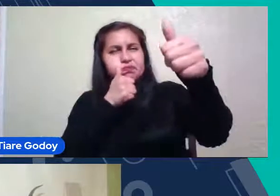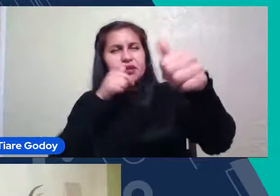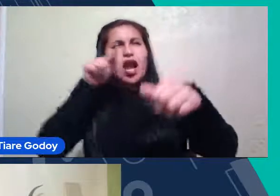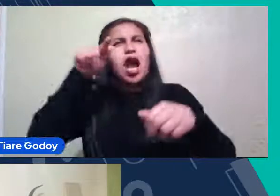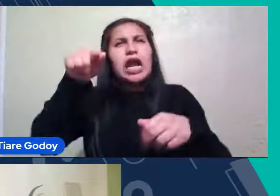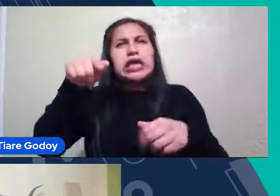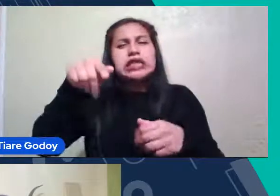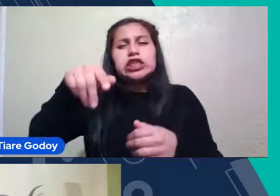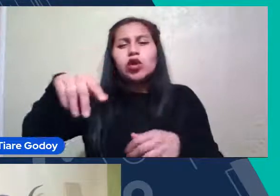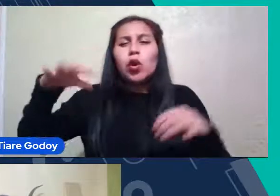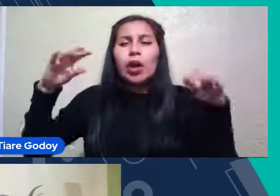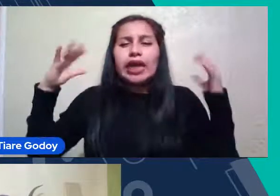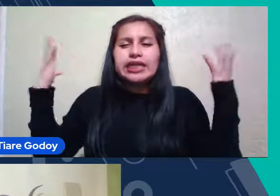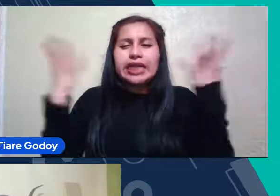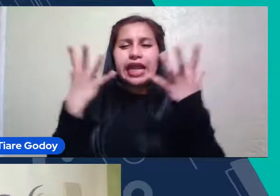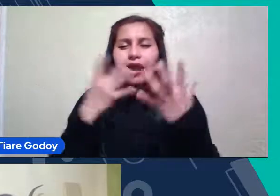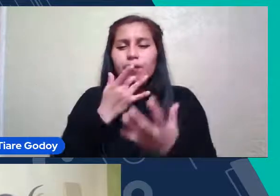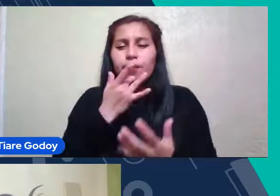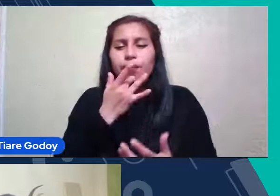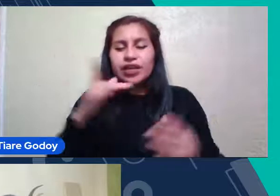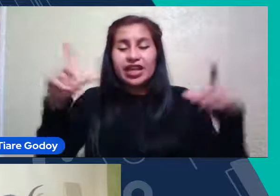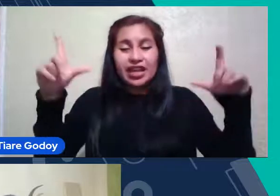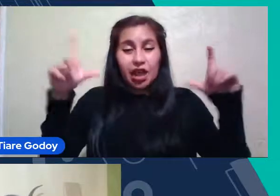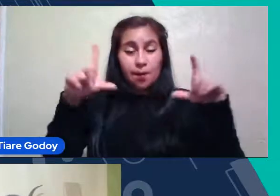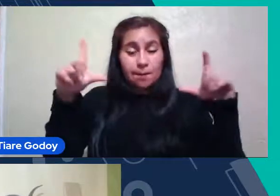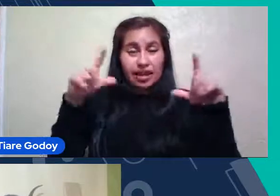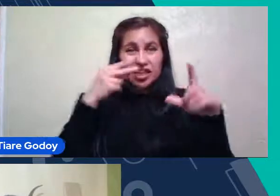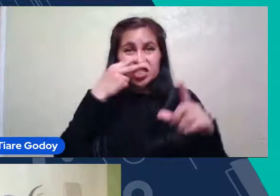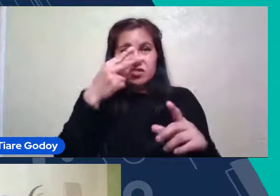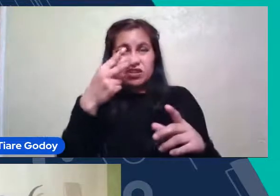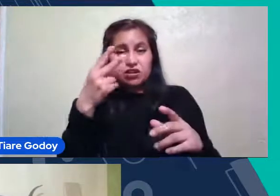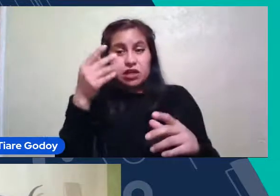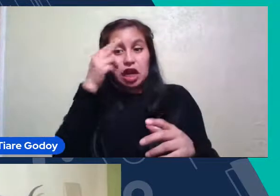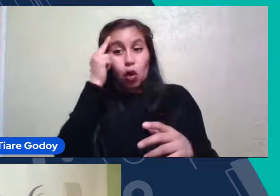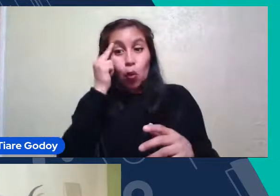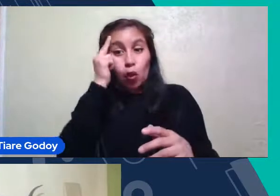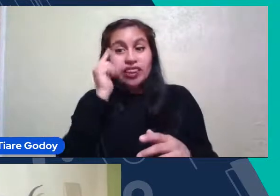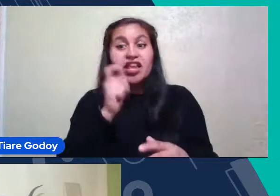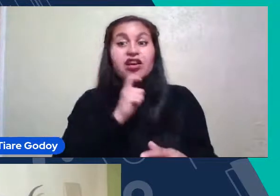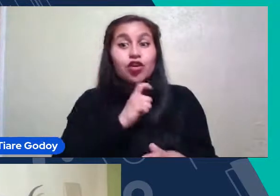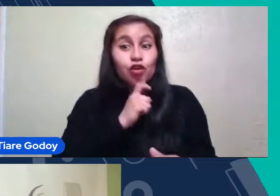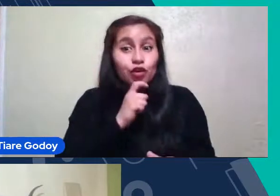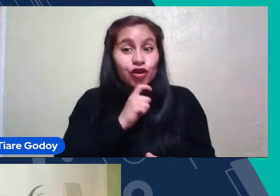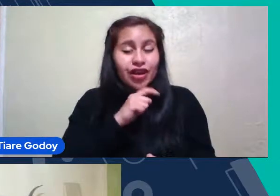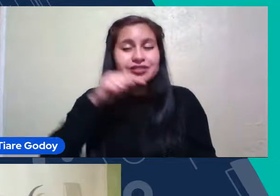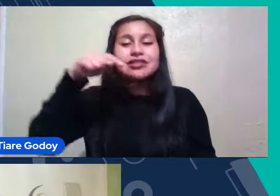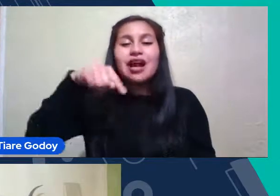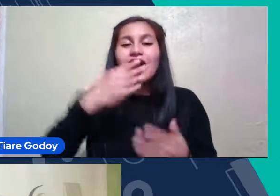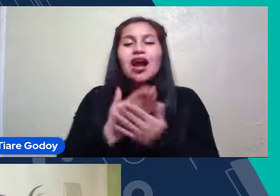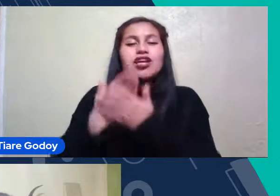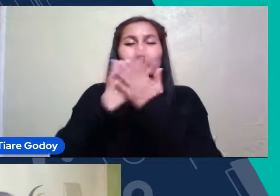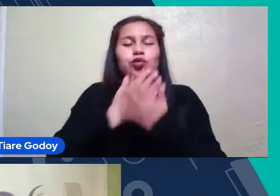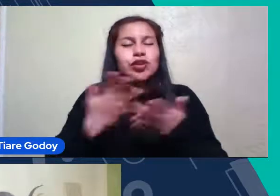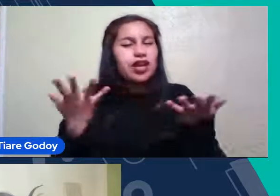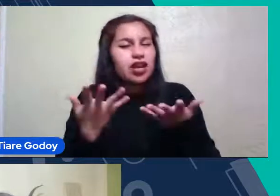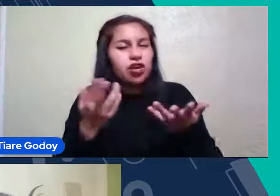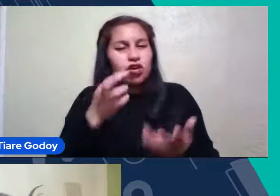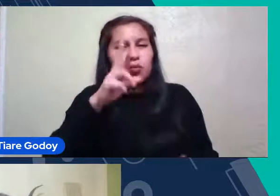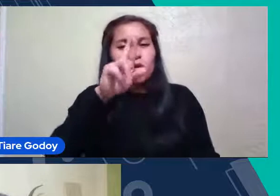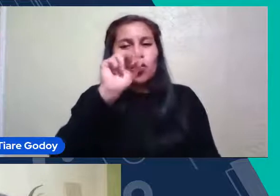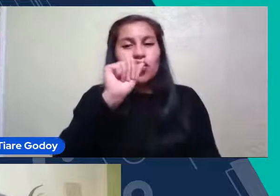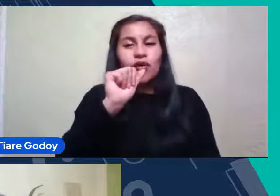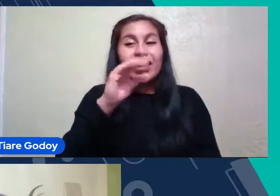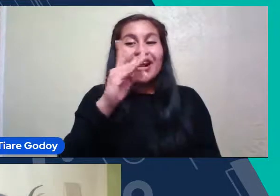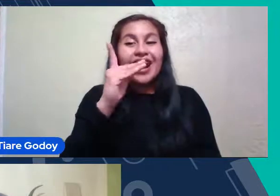Comenté Que Las Imágenes De Galaxias Externas Se Veían Rojas Acá Las Podemos Estudiar Por Medio De Radioastronomía